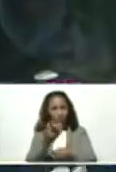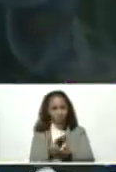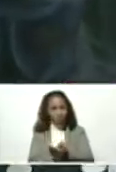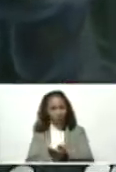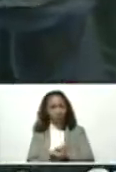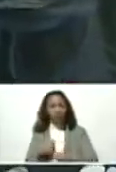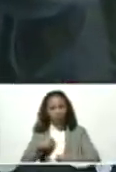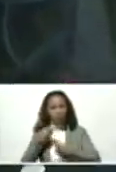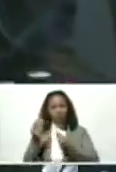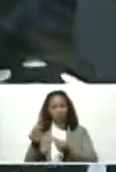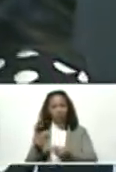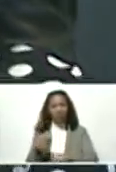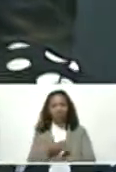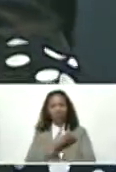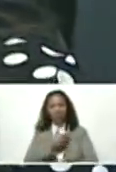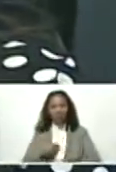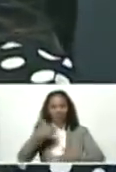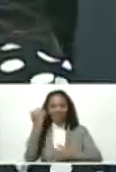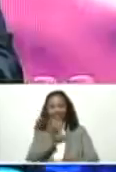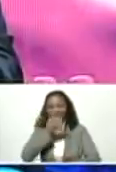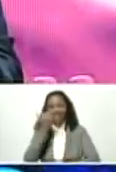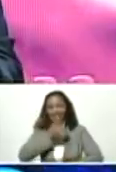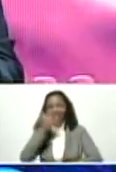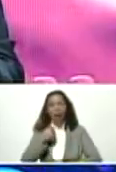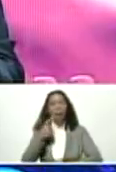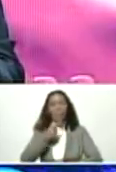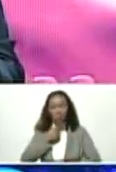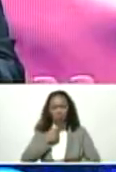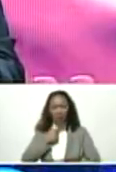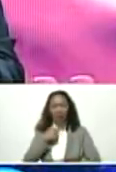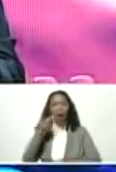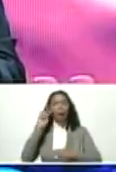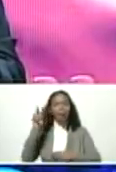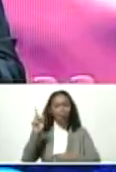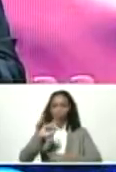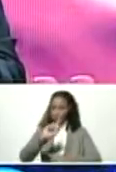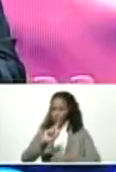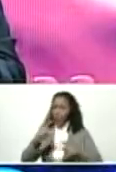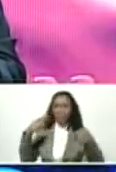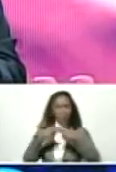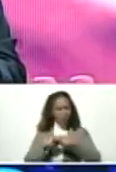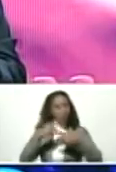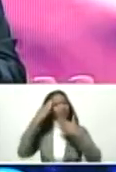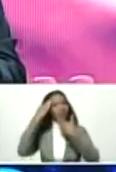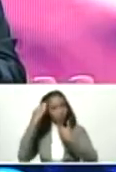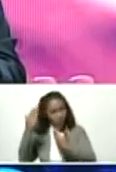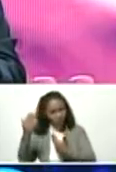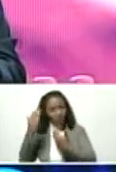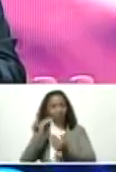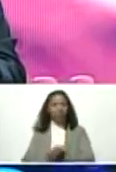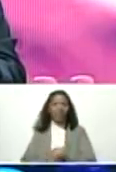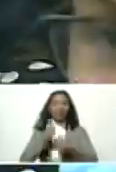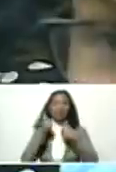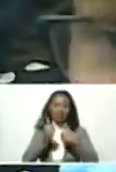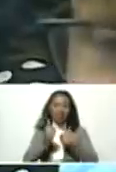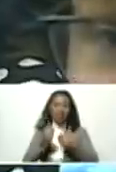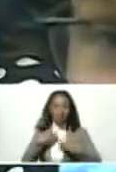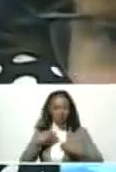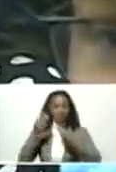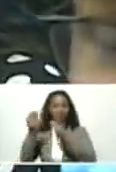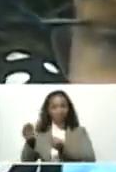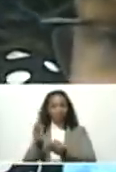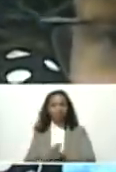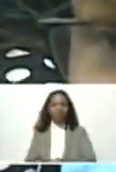como no se lo daré presidente me gustaría verlo pero no para pelear sino para saludarlo muy bien se lo daré